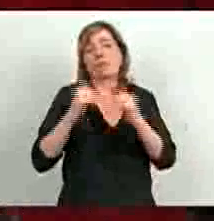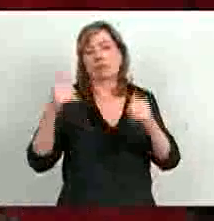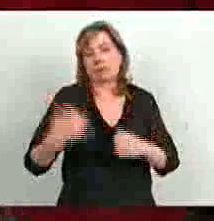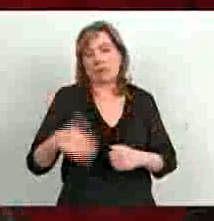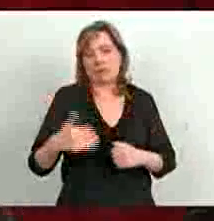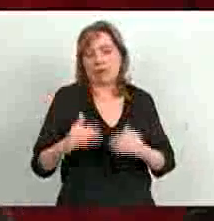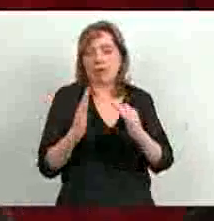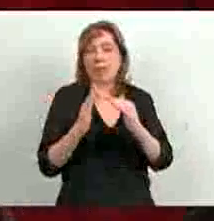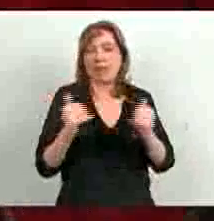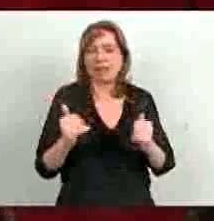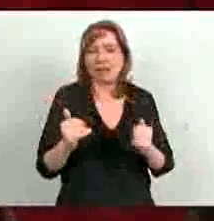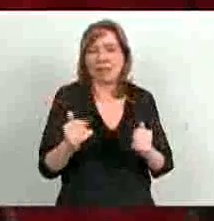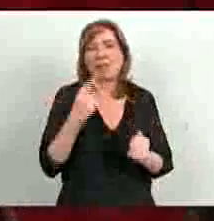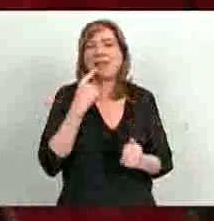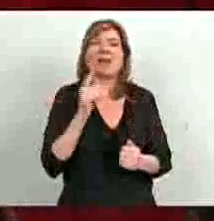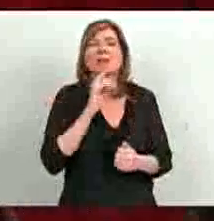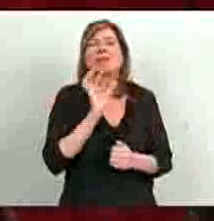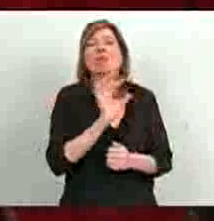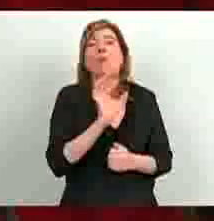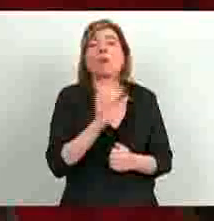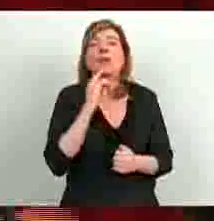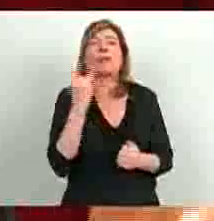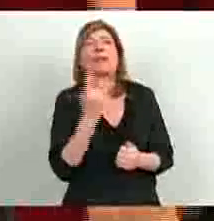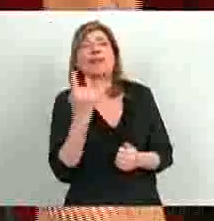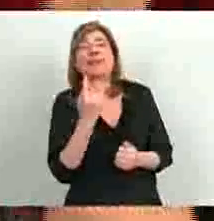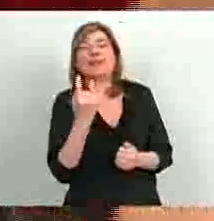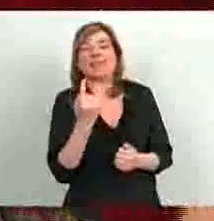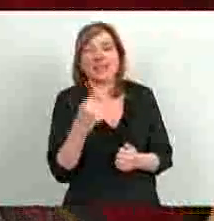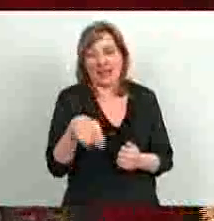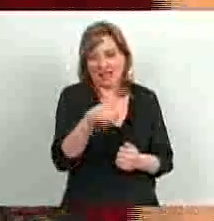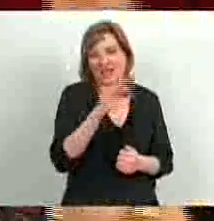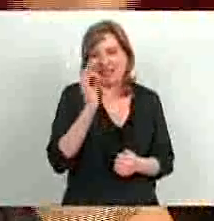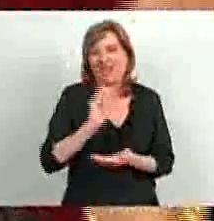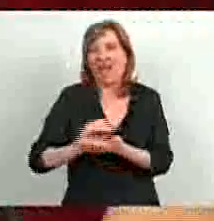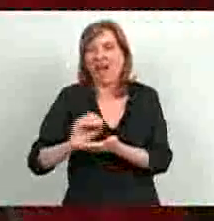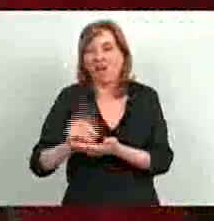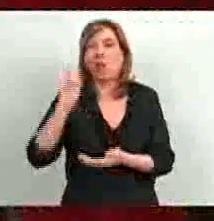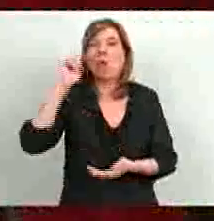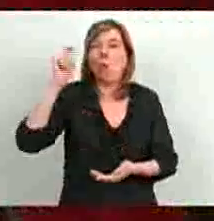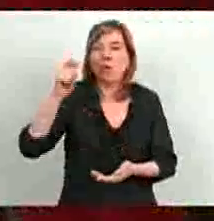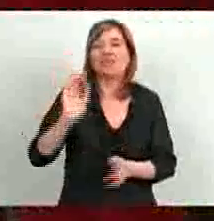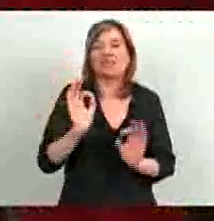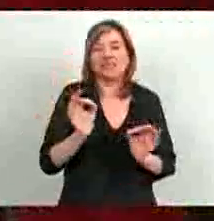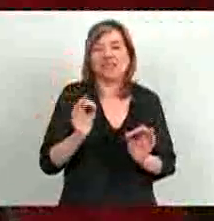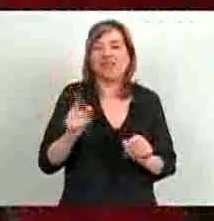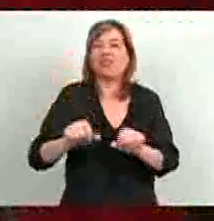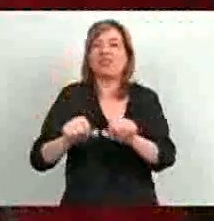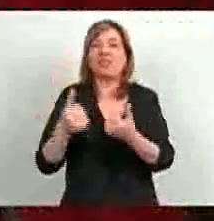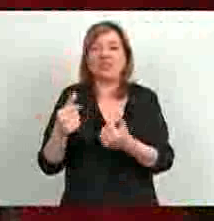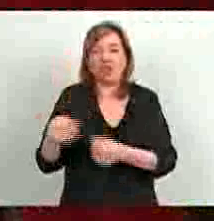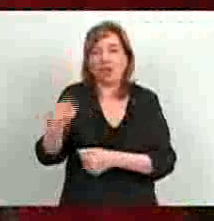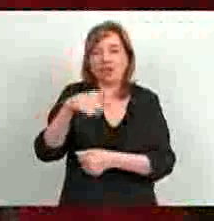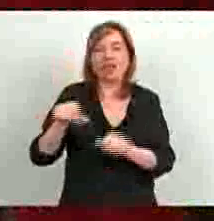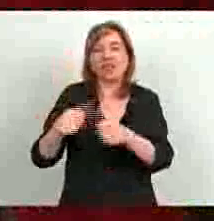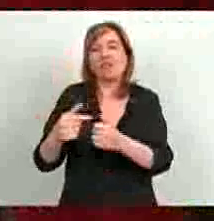para evitar las ficciones que hay que montar, y lo saben los abogados y lo saben los jueces en los casos de divorcios.